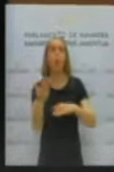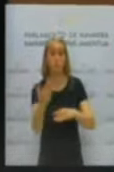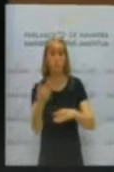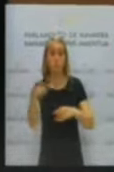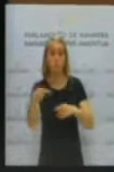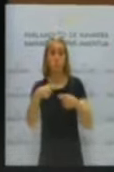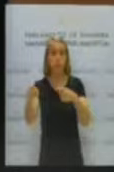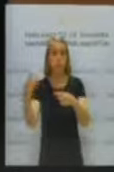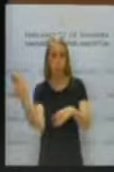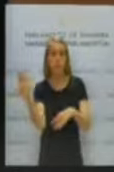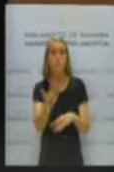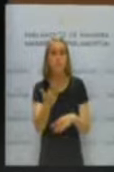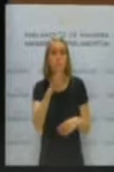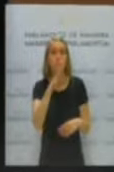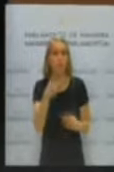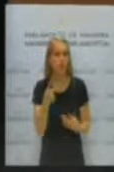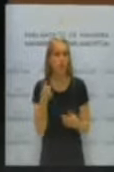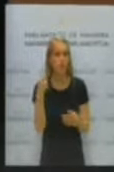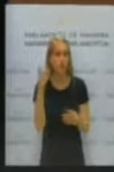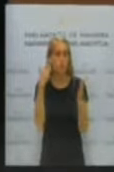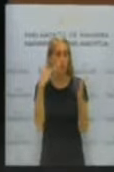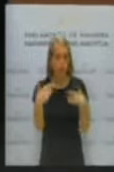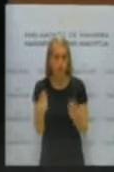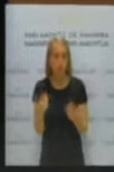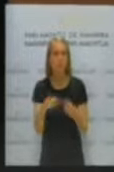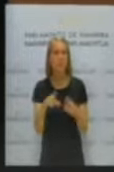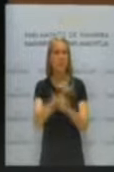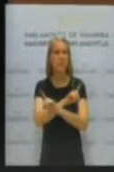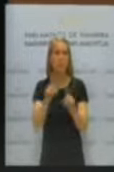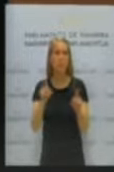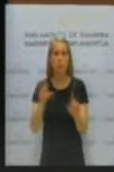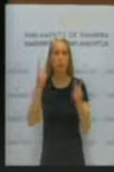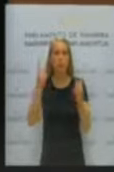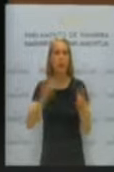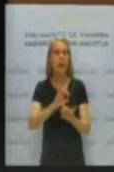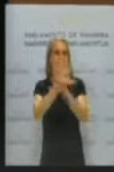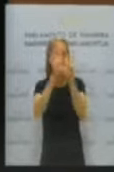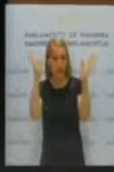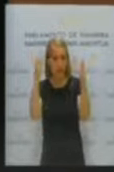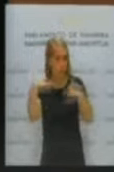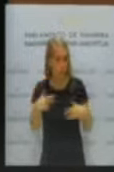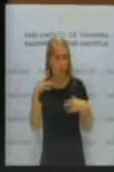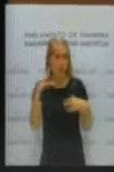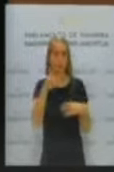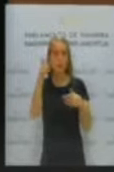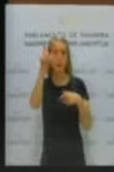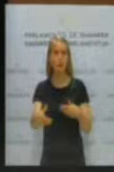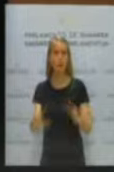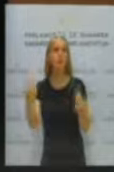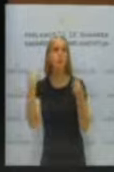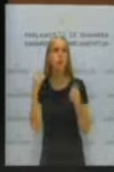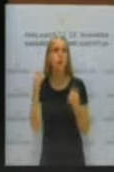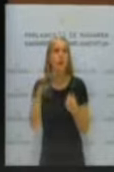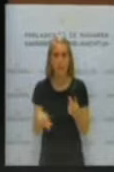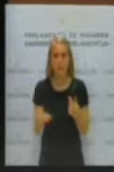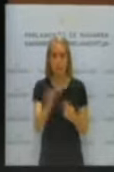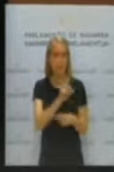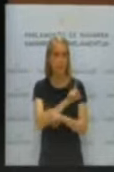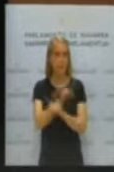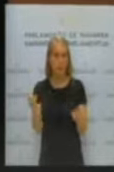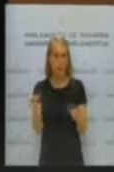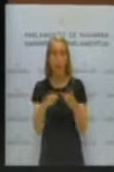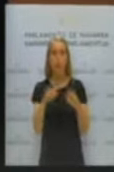origen la sanción. Ni tampoco define con claridad el responsable de ese hecho punible. Ni tampoco el